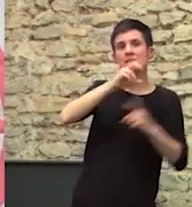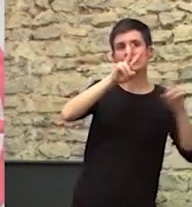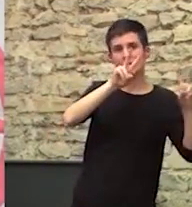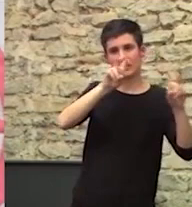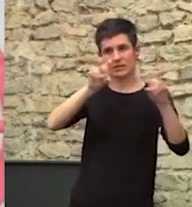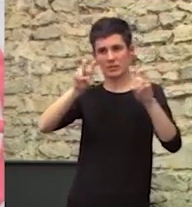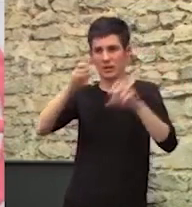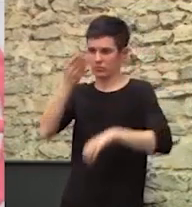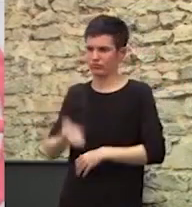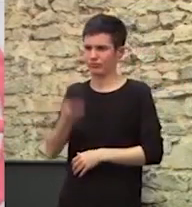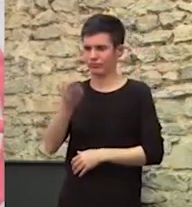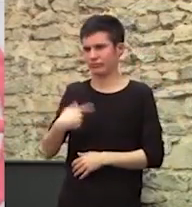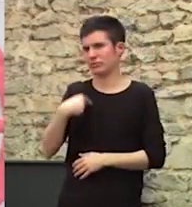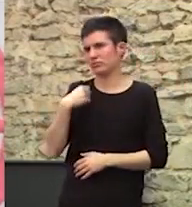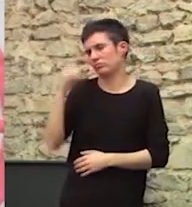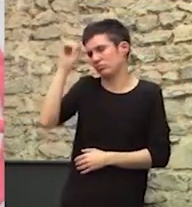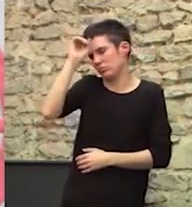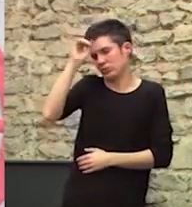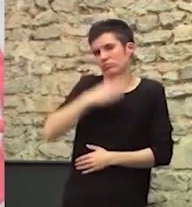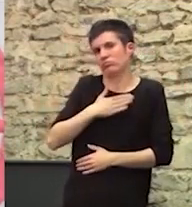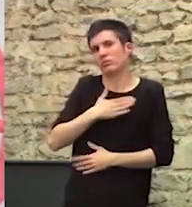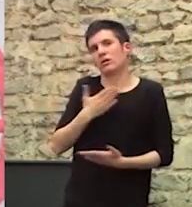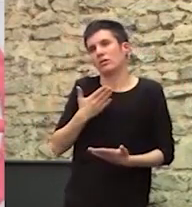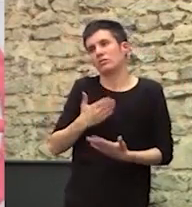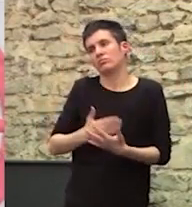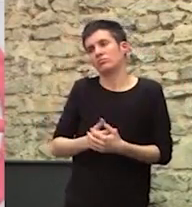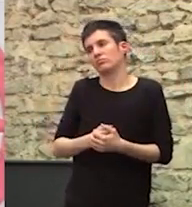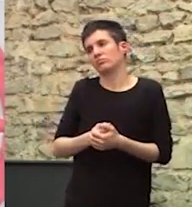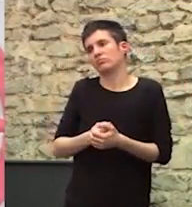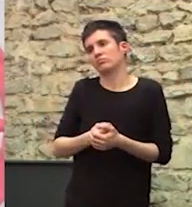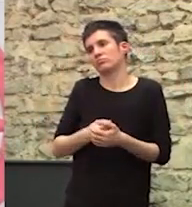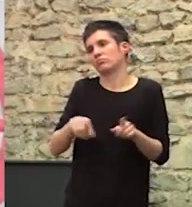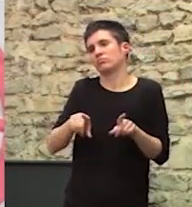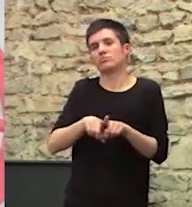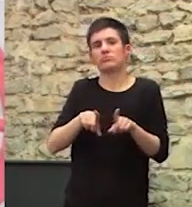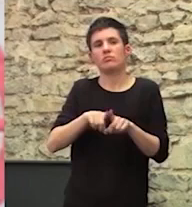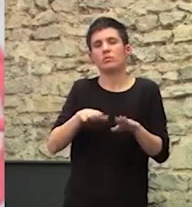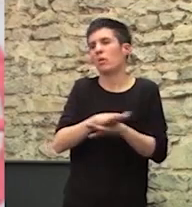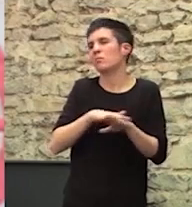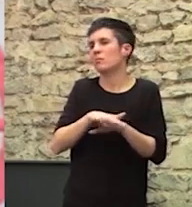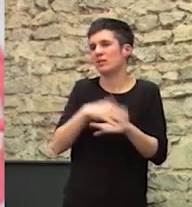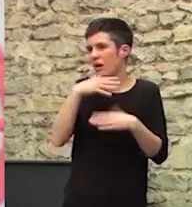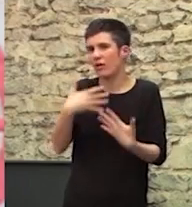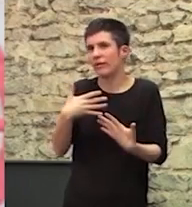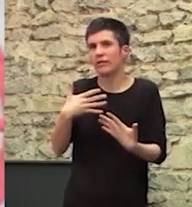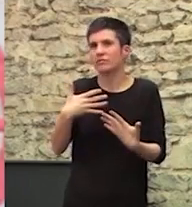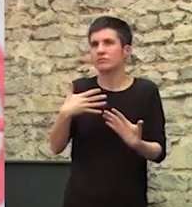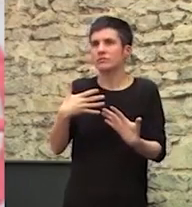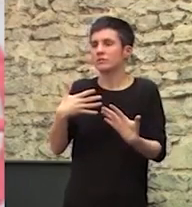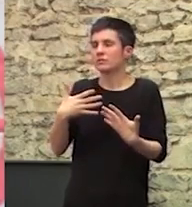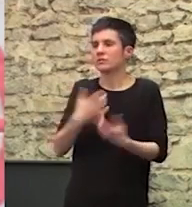fundamentales que creo que es el bruto de ahora mismo de